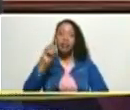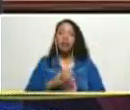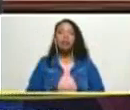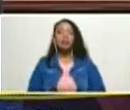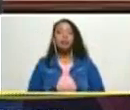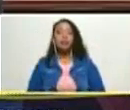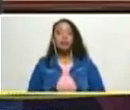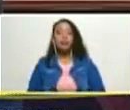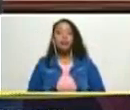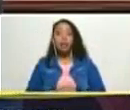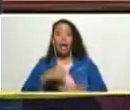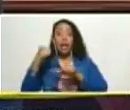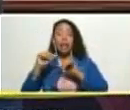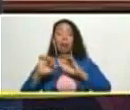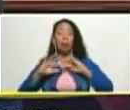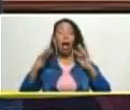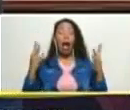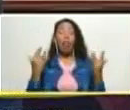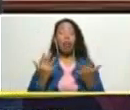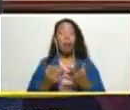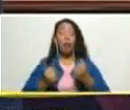en medio de aquella pandemia